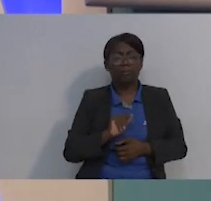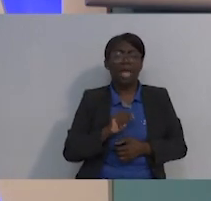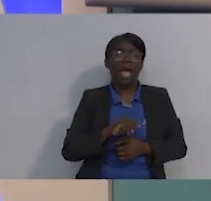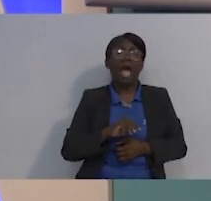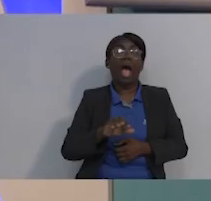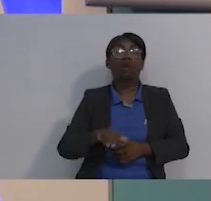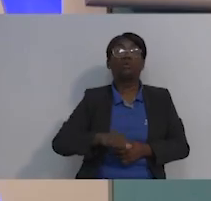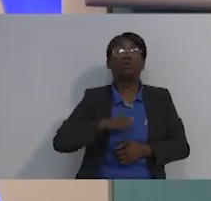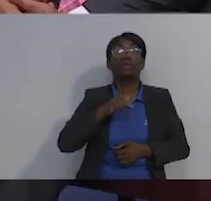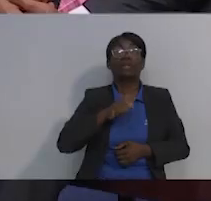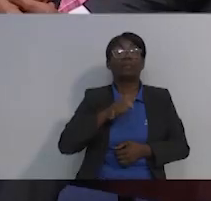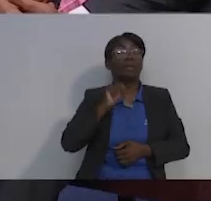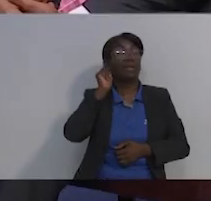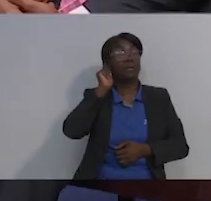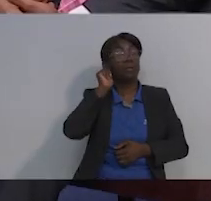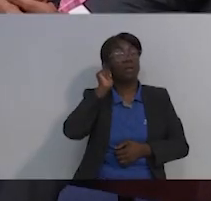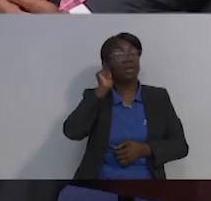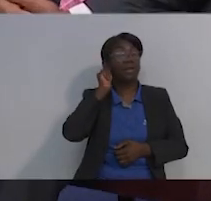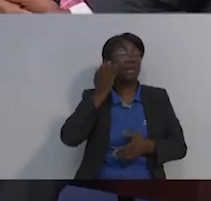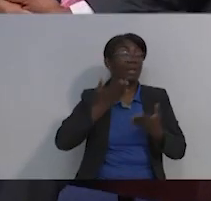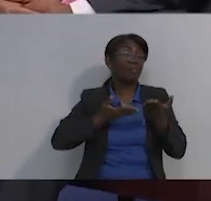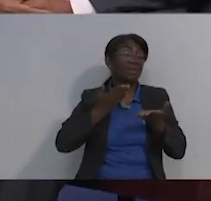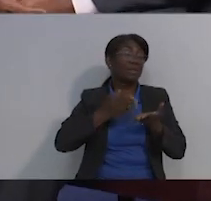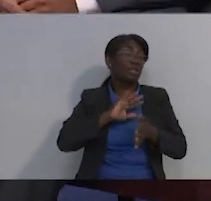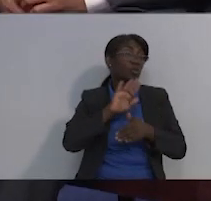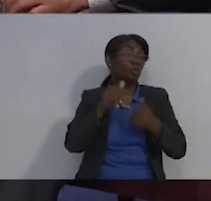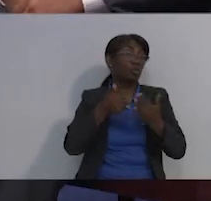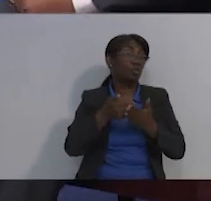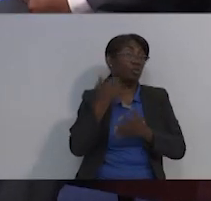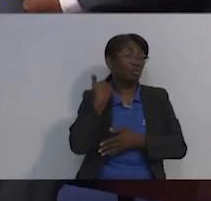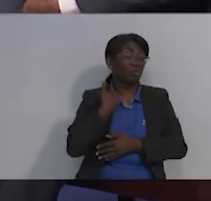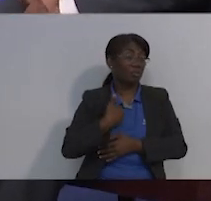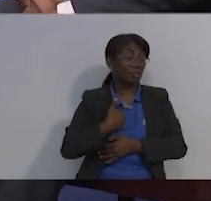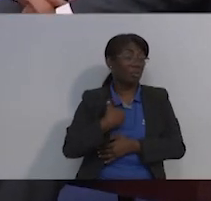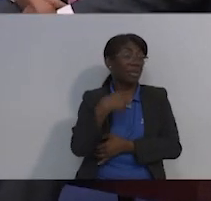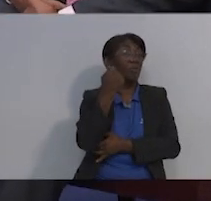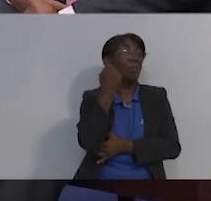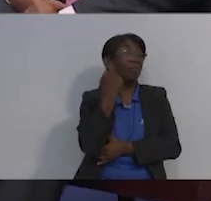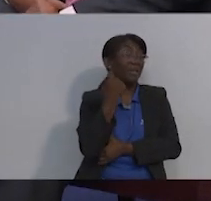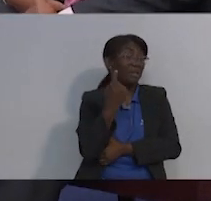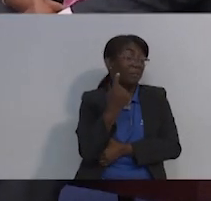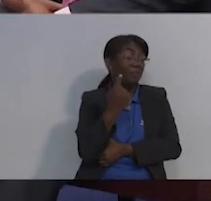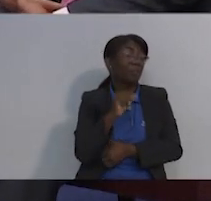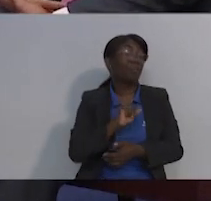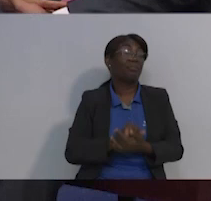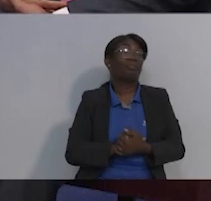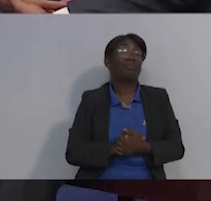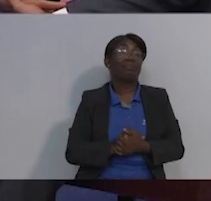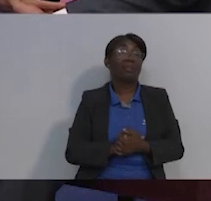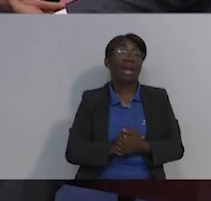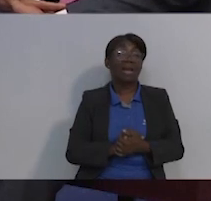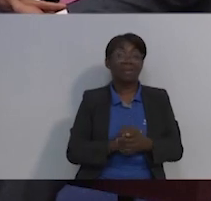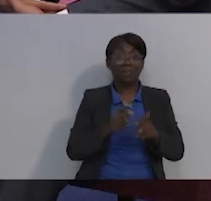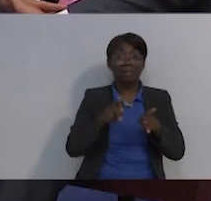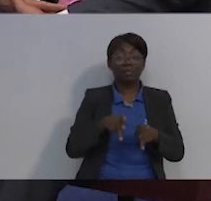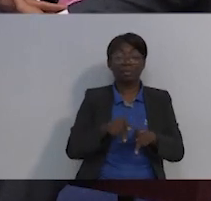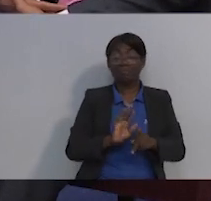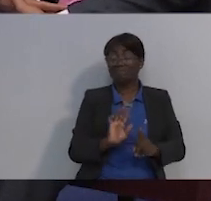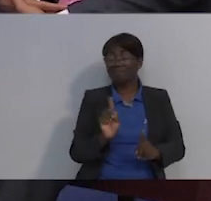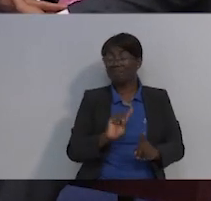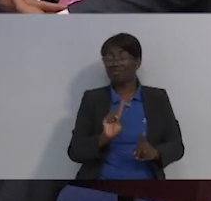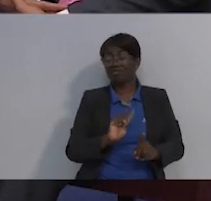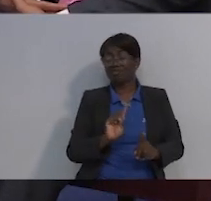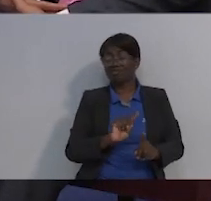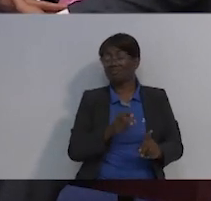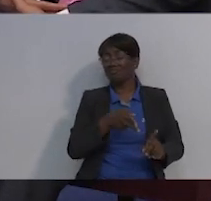autoestima de la mujer y a veces no todos los hombres lo entienden y conozco de gente que los abandonan porque,